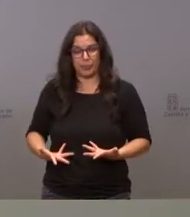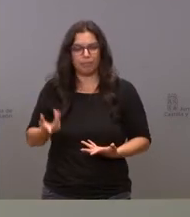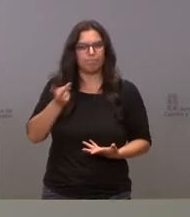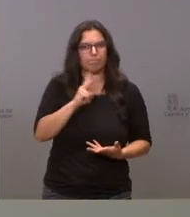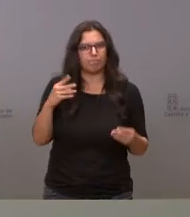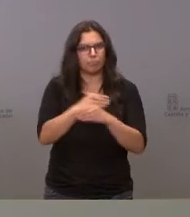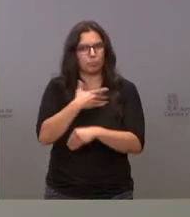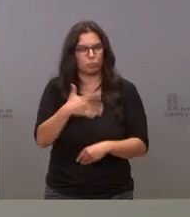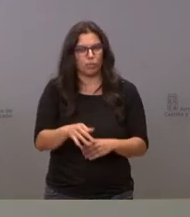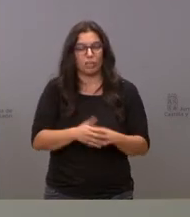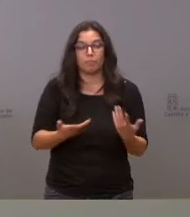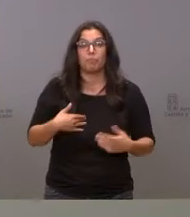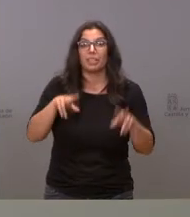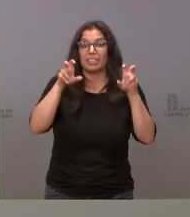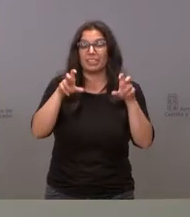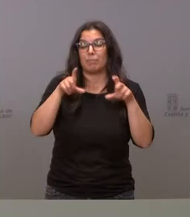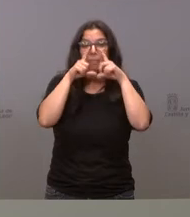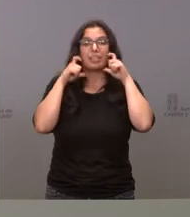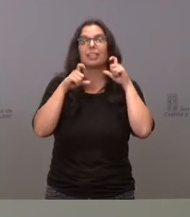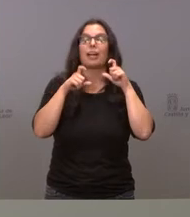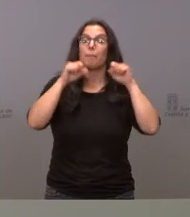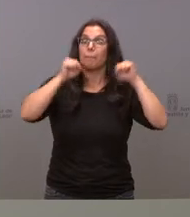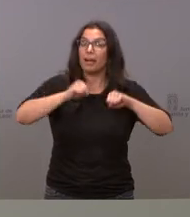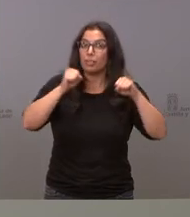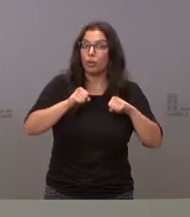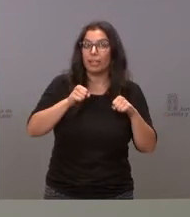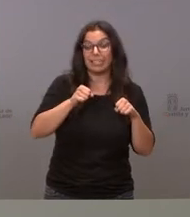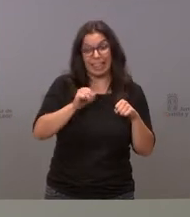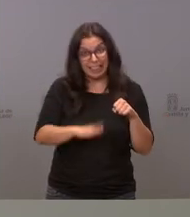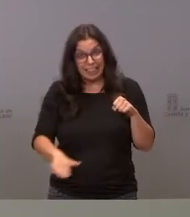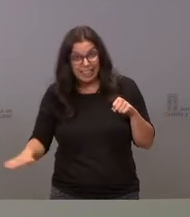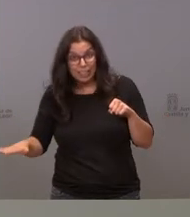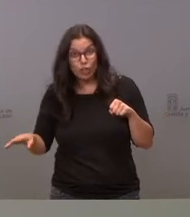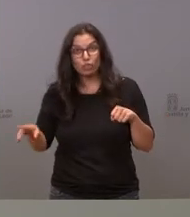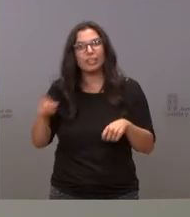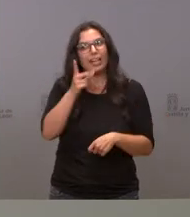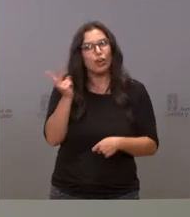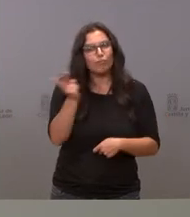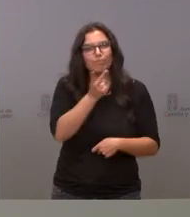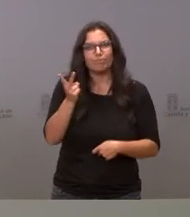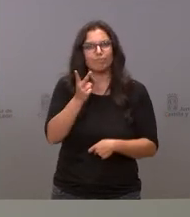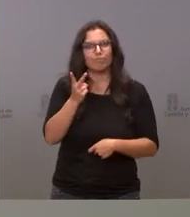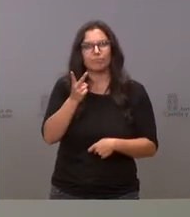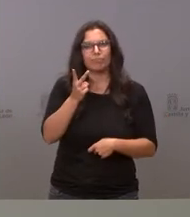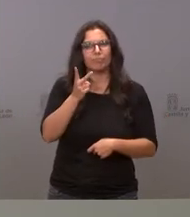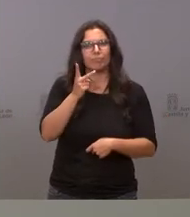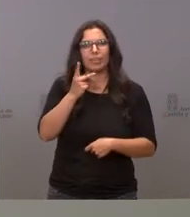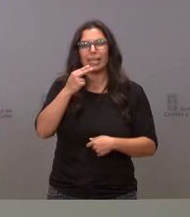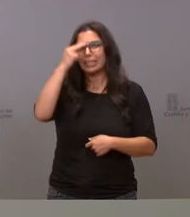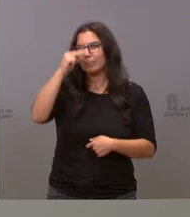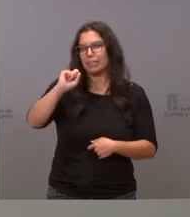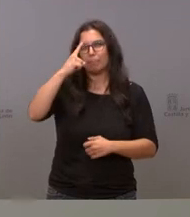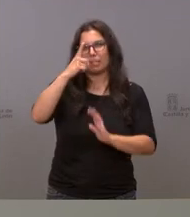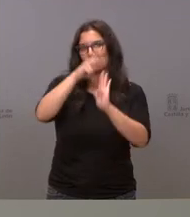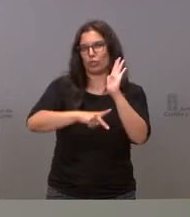está claro que los mayores siempre los mayores y los más pequeños han sido la población que siempre ha sido la más respetuosa